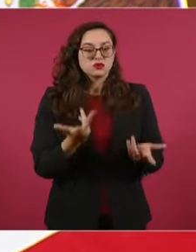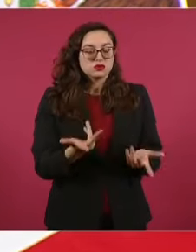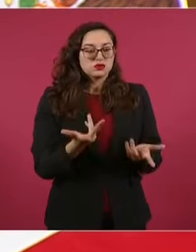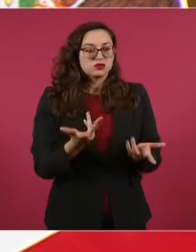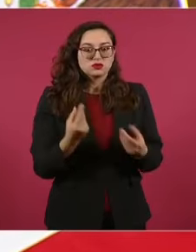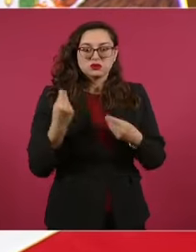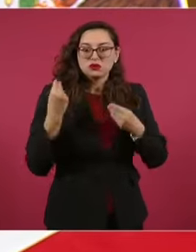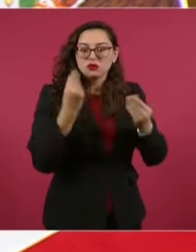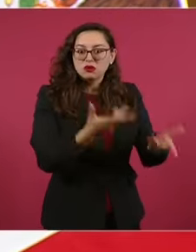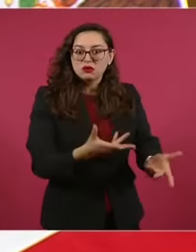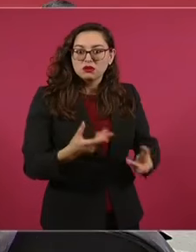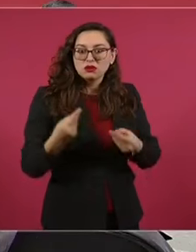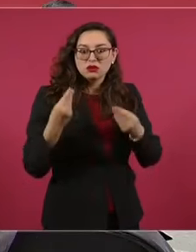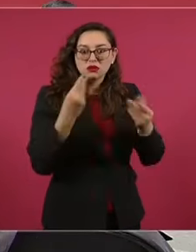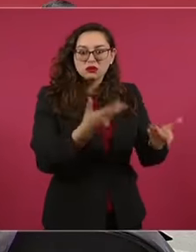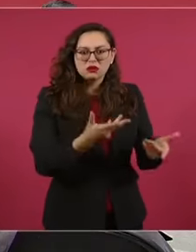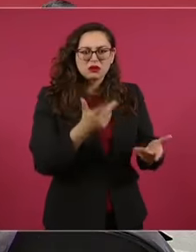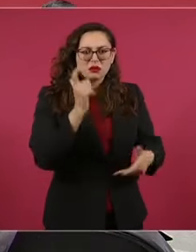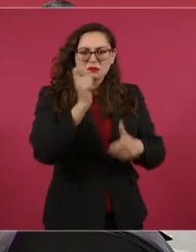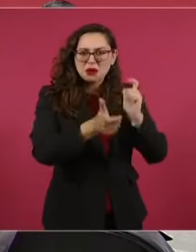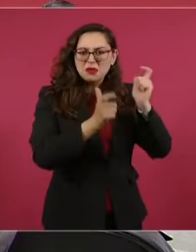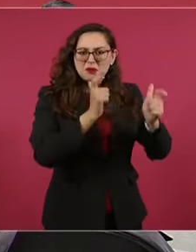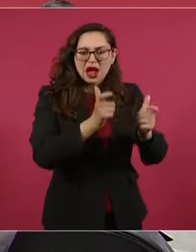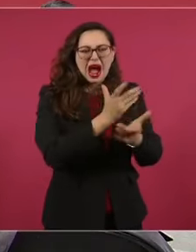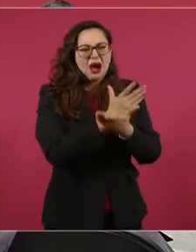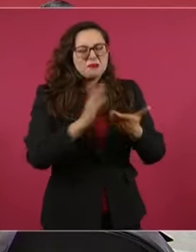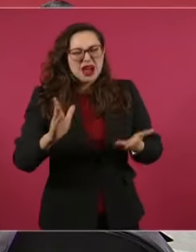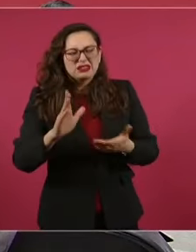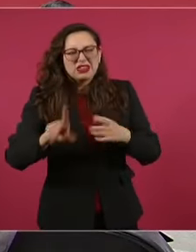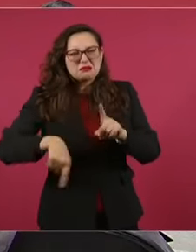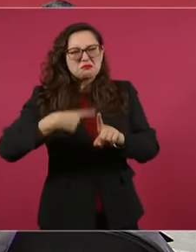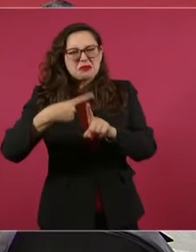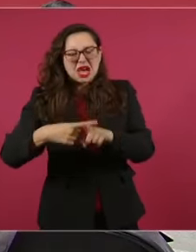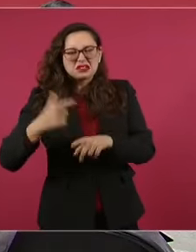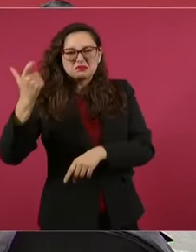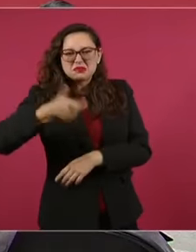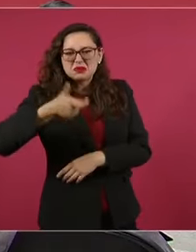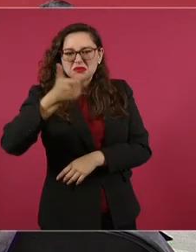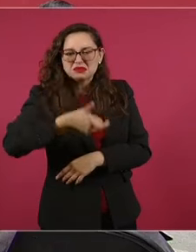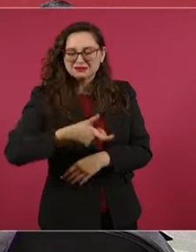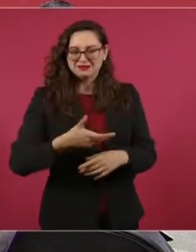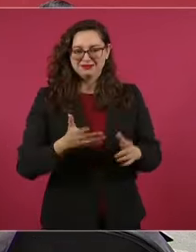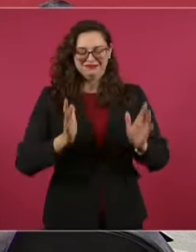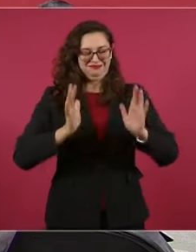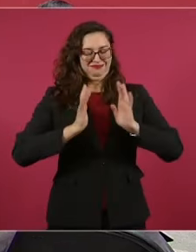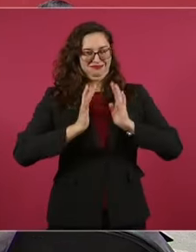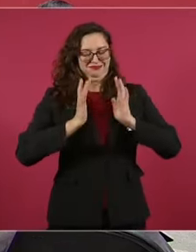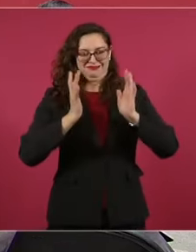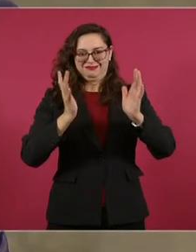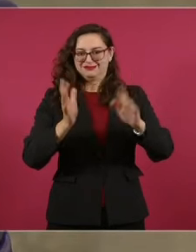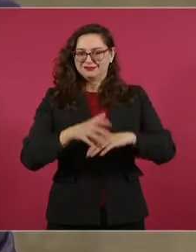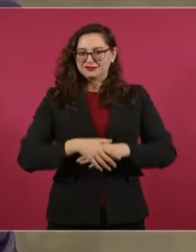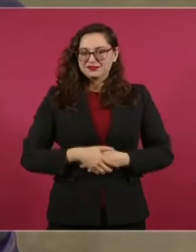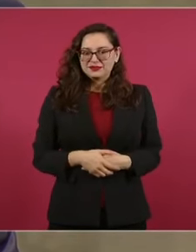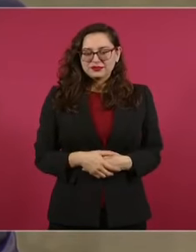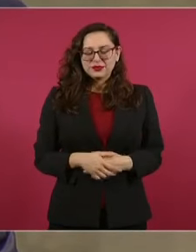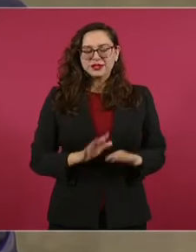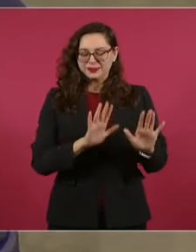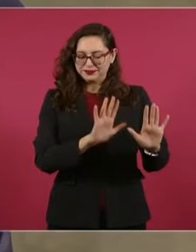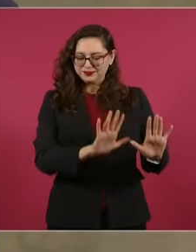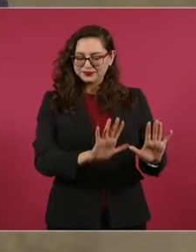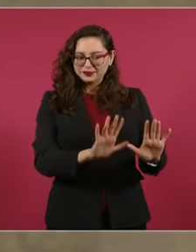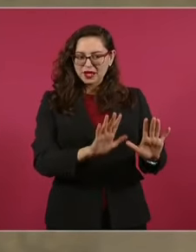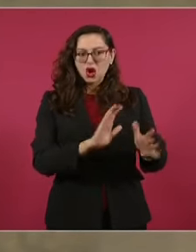reclusos y la vigilancia. Entonces, les dijimos, no les vamos a quitar los